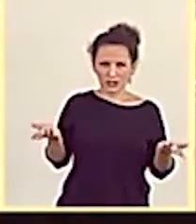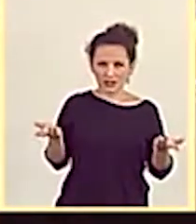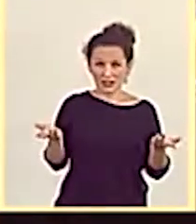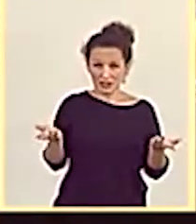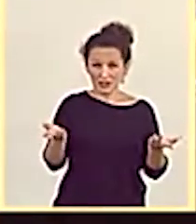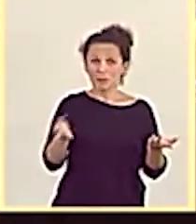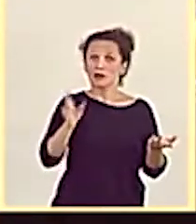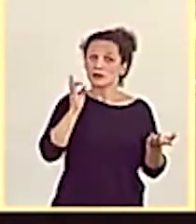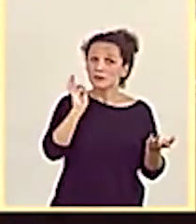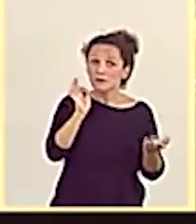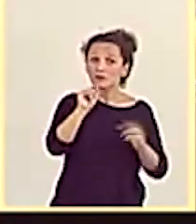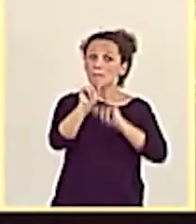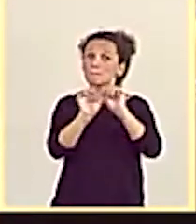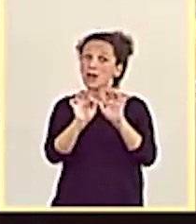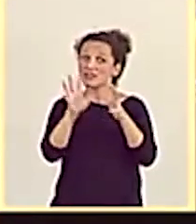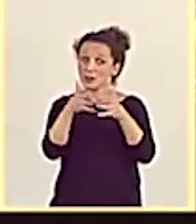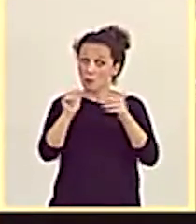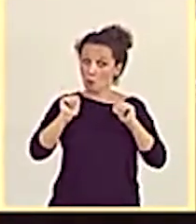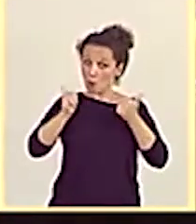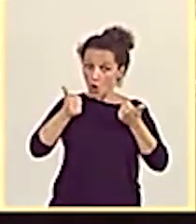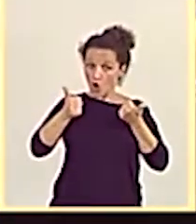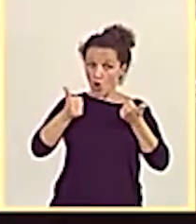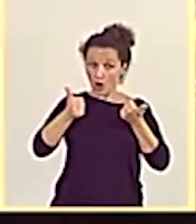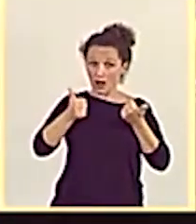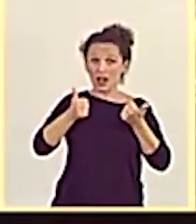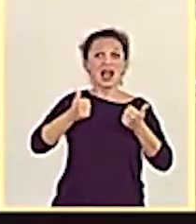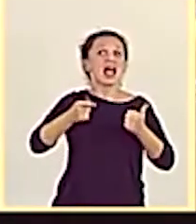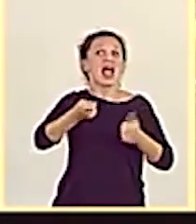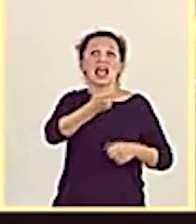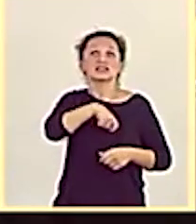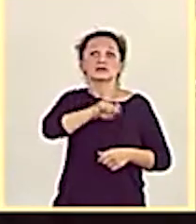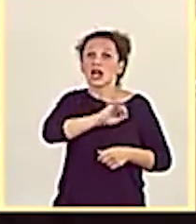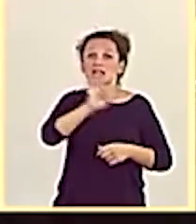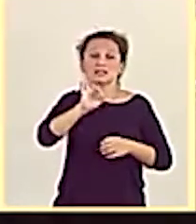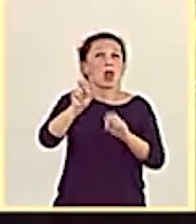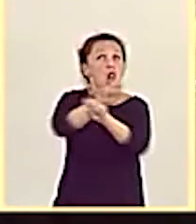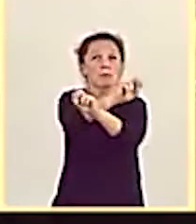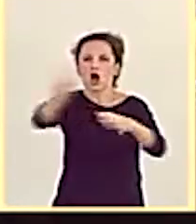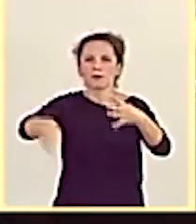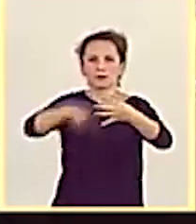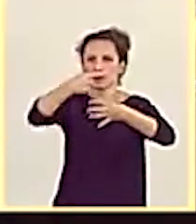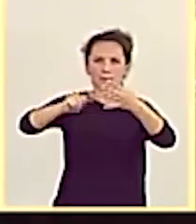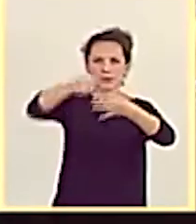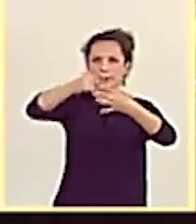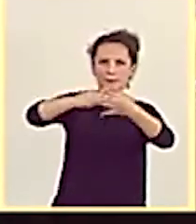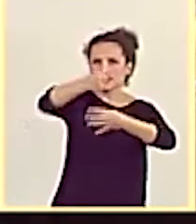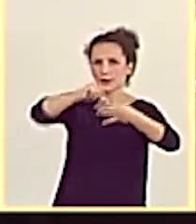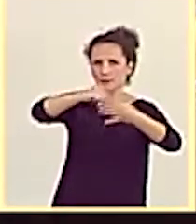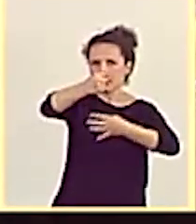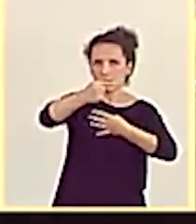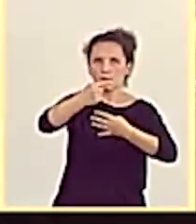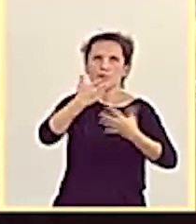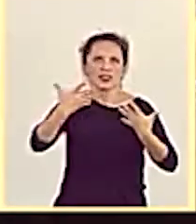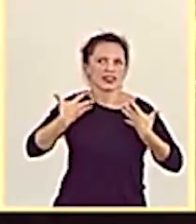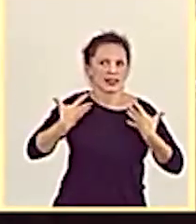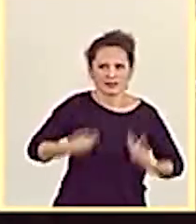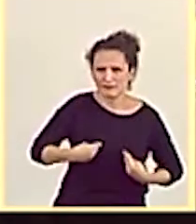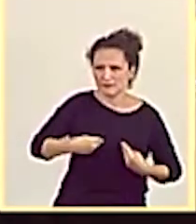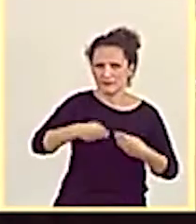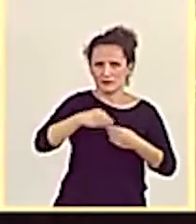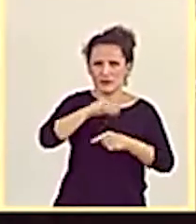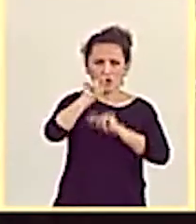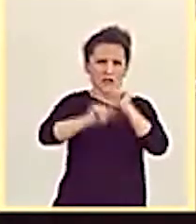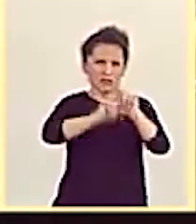esta pandemia España no ha dejado de liderar los peores rankings internacionales, encabezando dramáticas cifras de fallecidos y